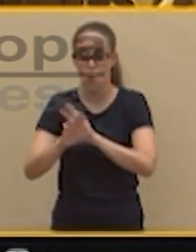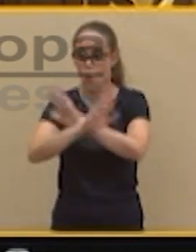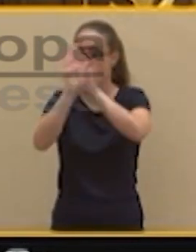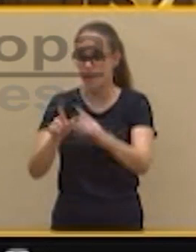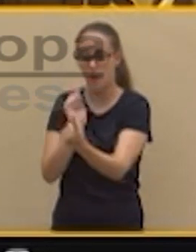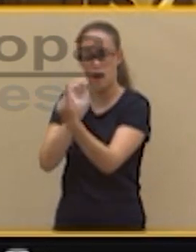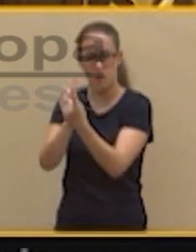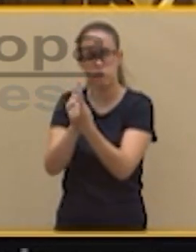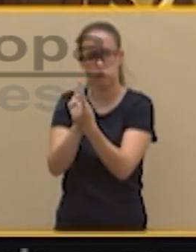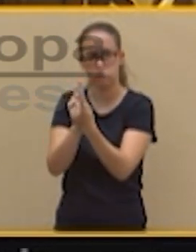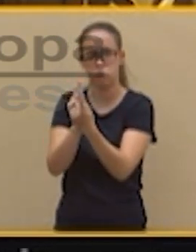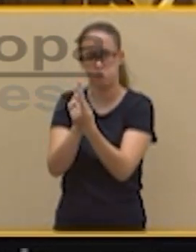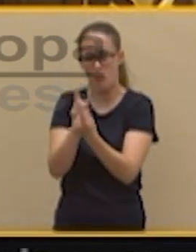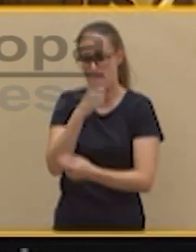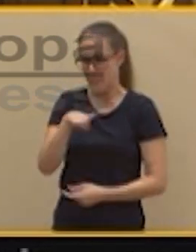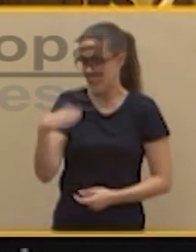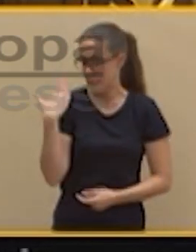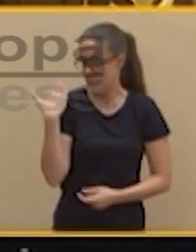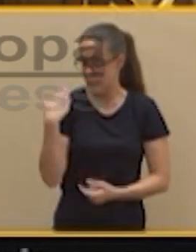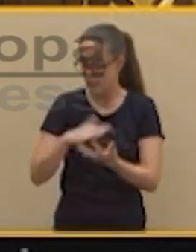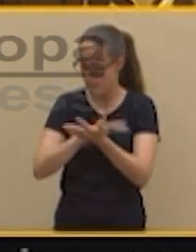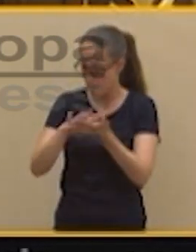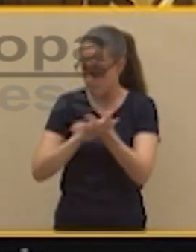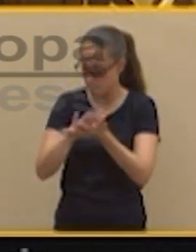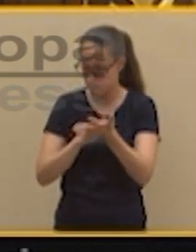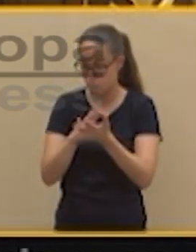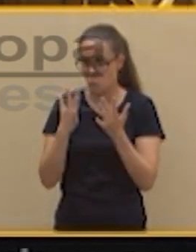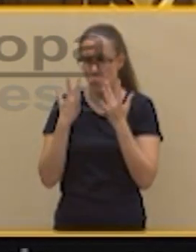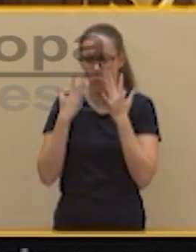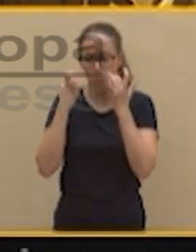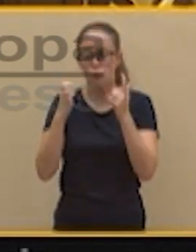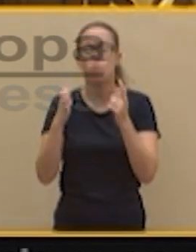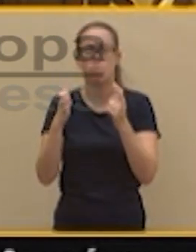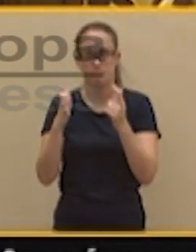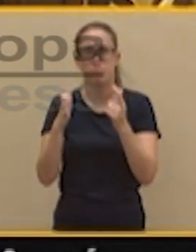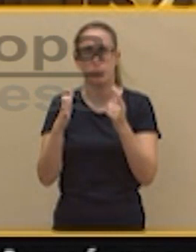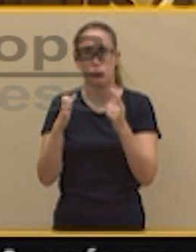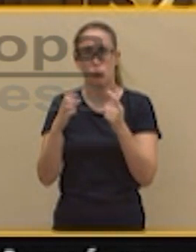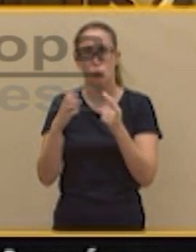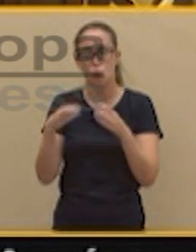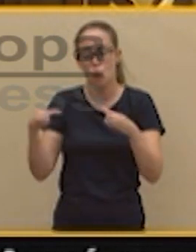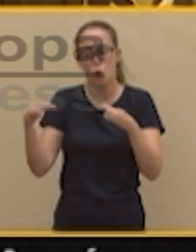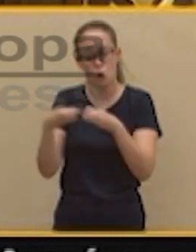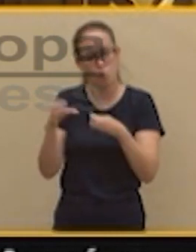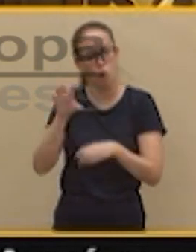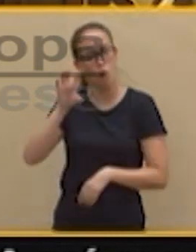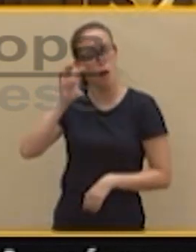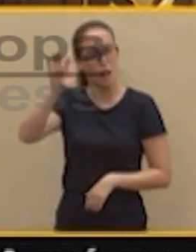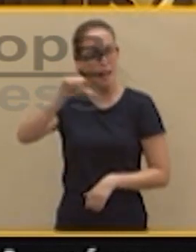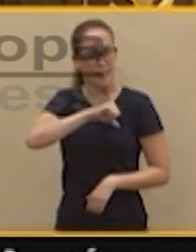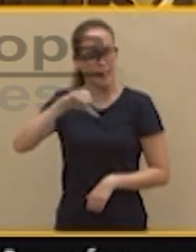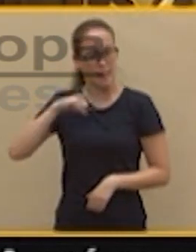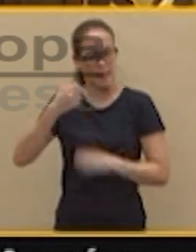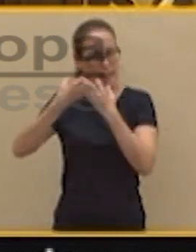ya unos cuantos meses, sobre lo que había experimentado con los partidos independentistas. Y puse un ejemplo que era esa famosa